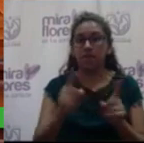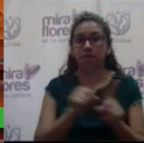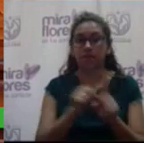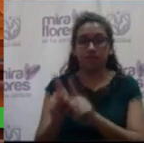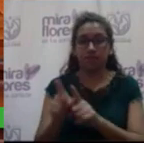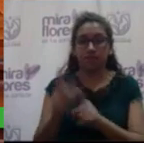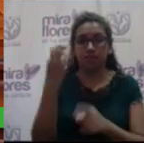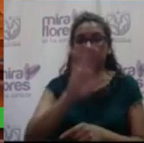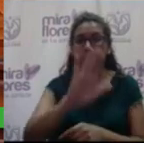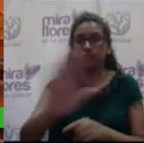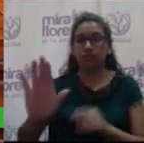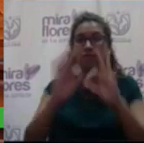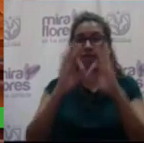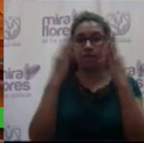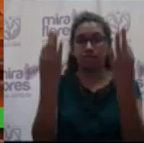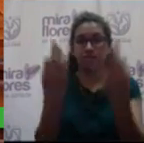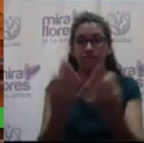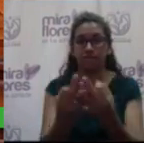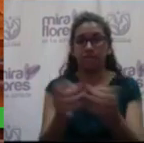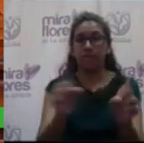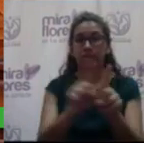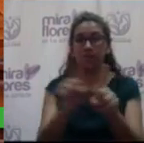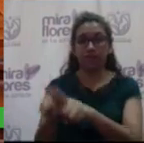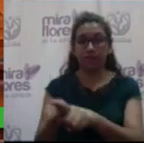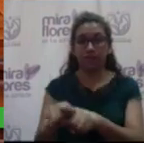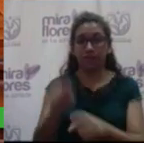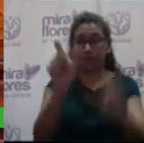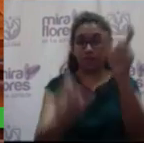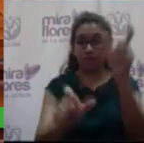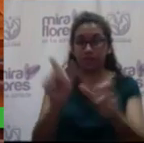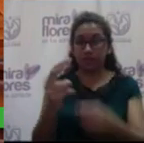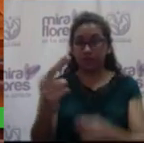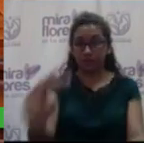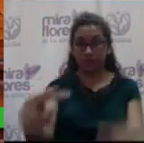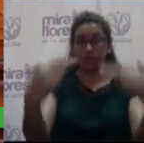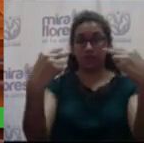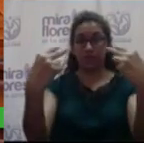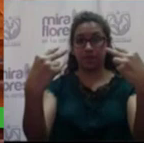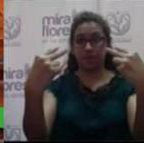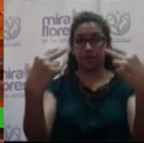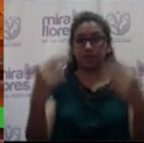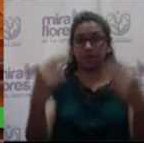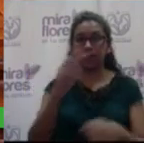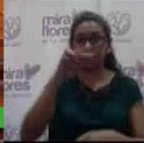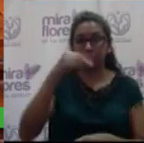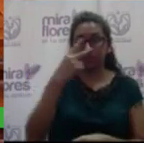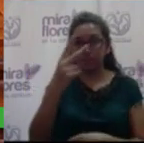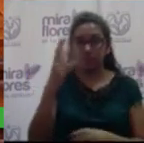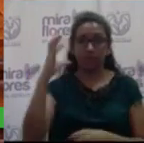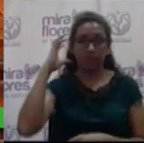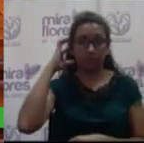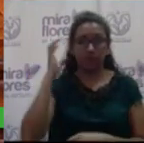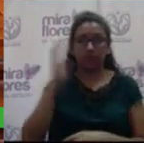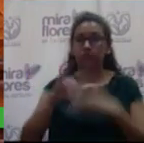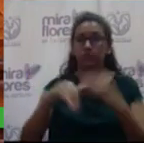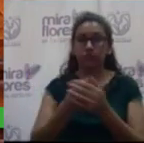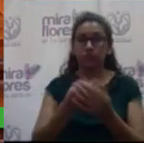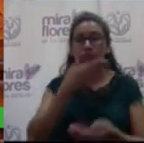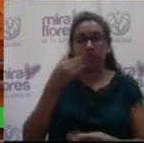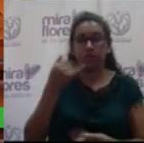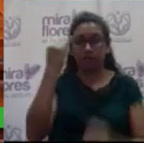sus respectivas familias. Lo mismo para las personas que nos están siguiendo a través de las ondas de Miratv. Lo mejor para todos.